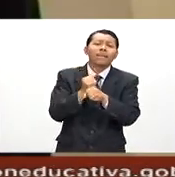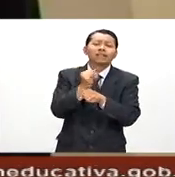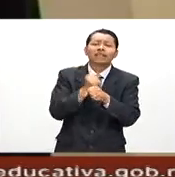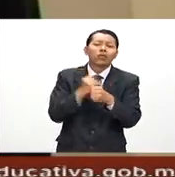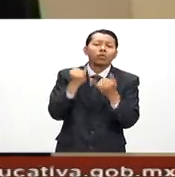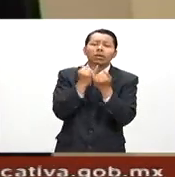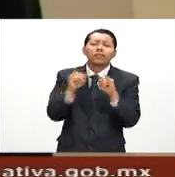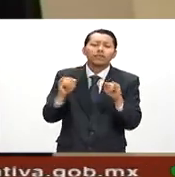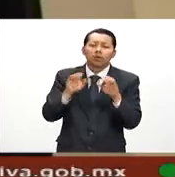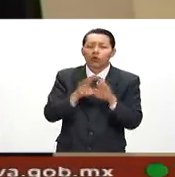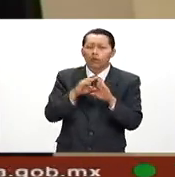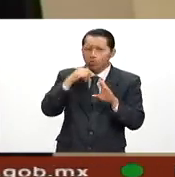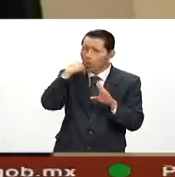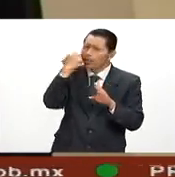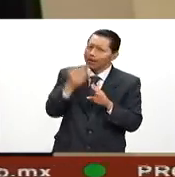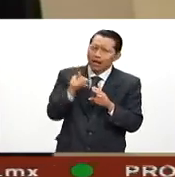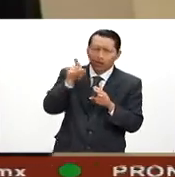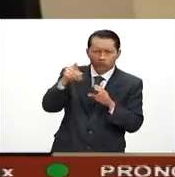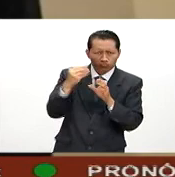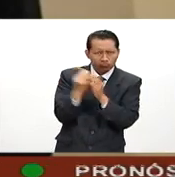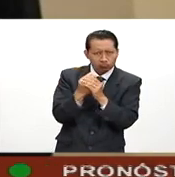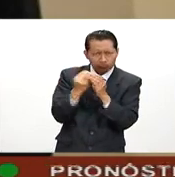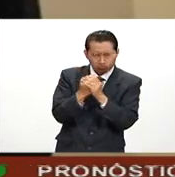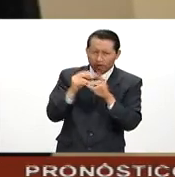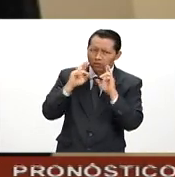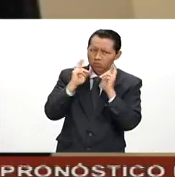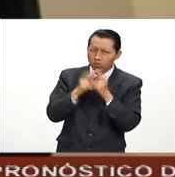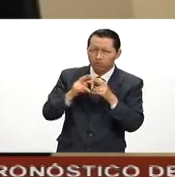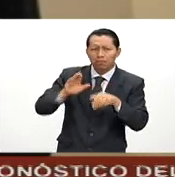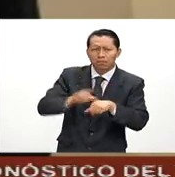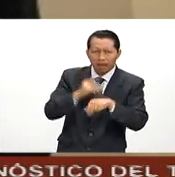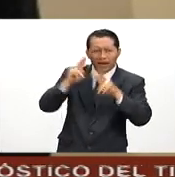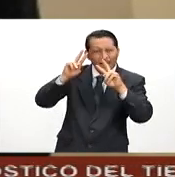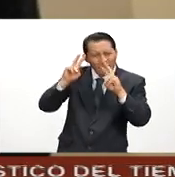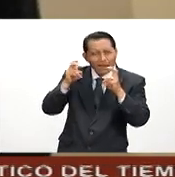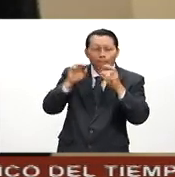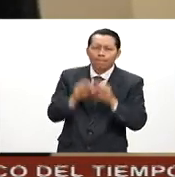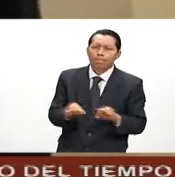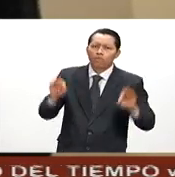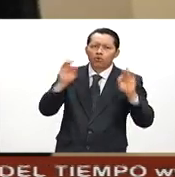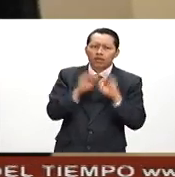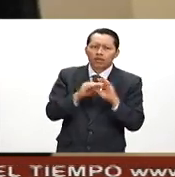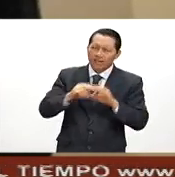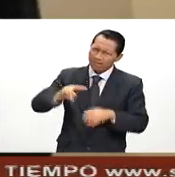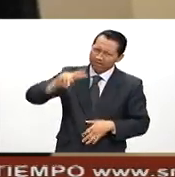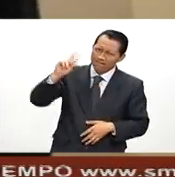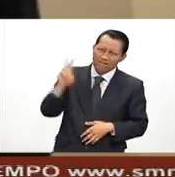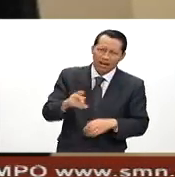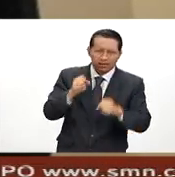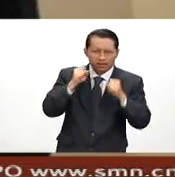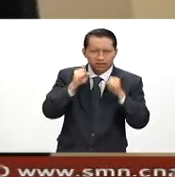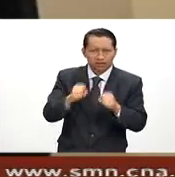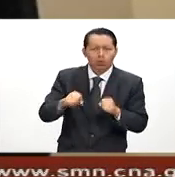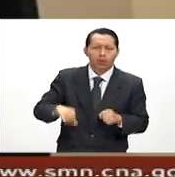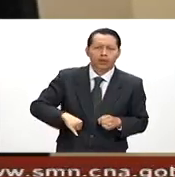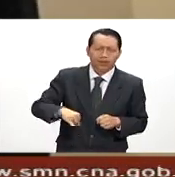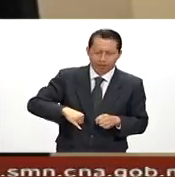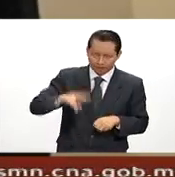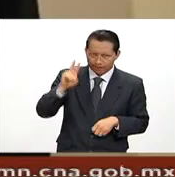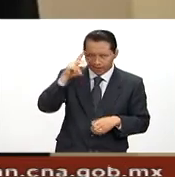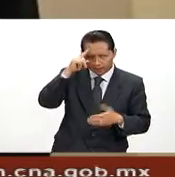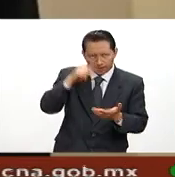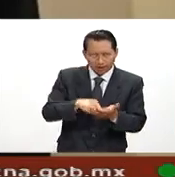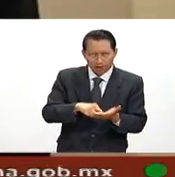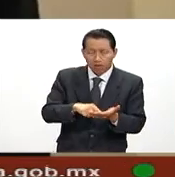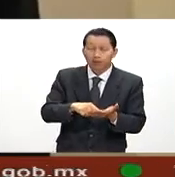una audiencia privada con usted para hablar de un asunto muy importante. Le garantizo que le interesará, créame. Si mi